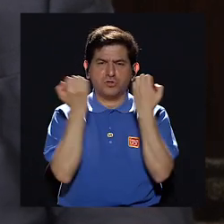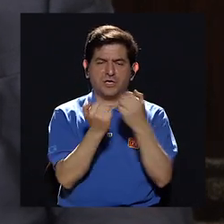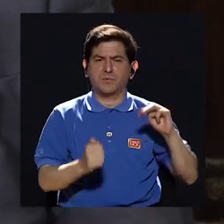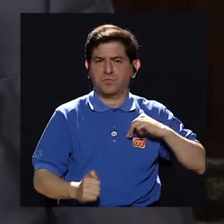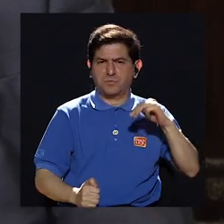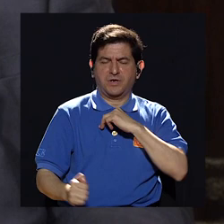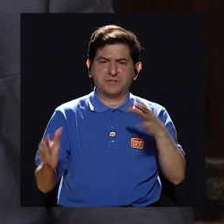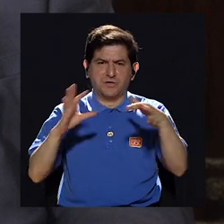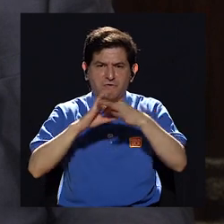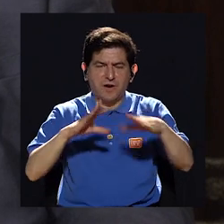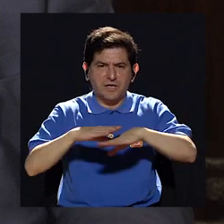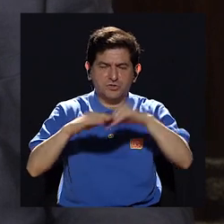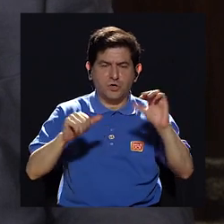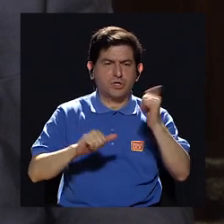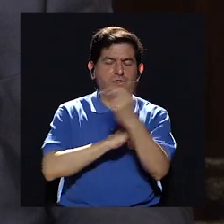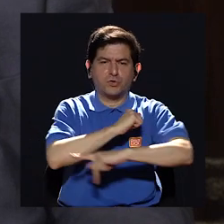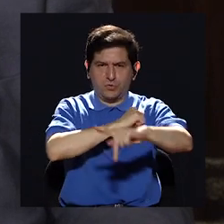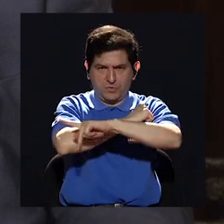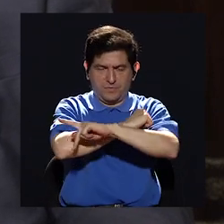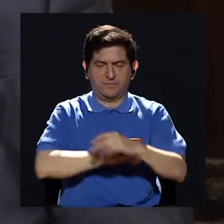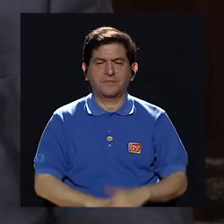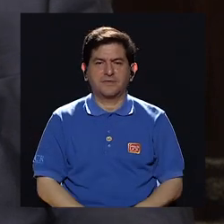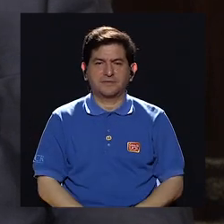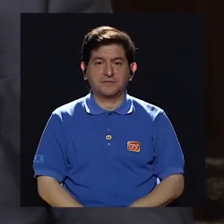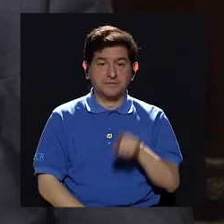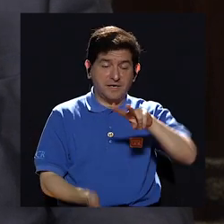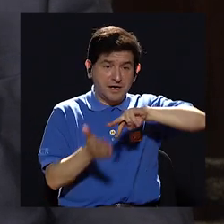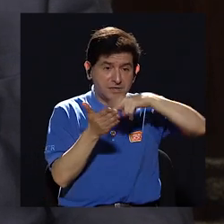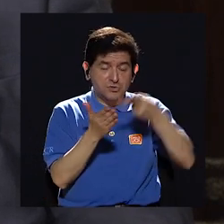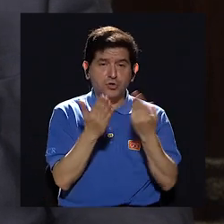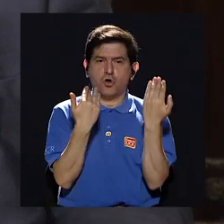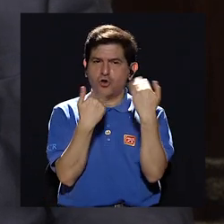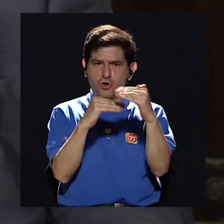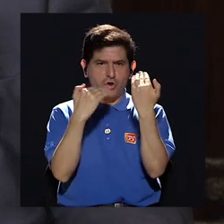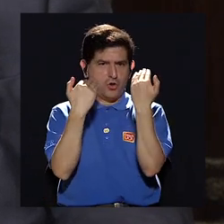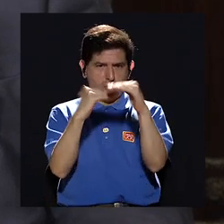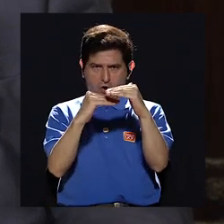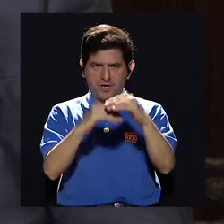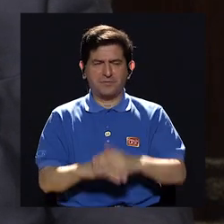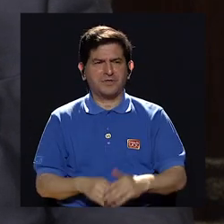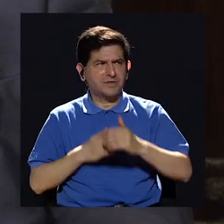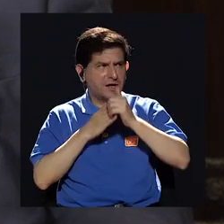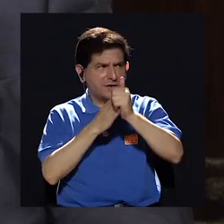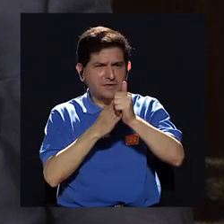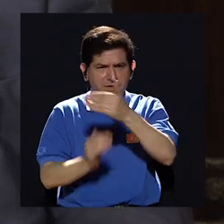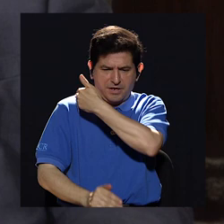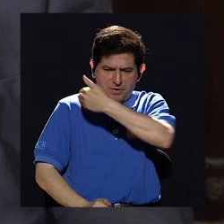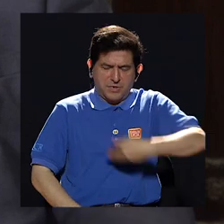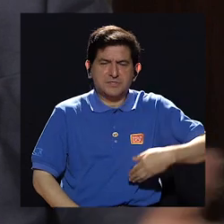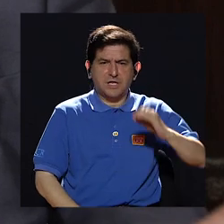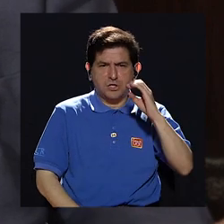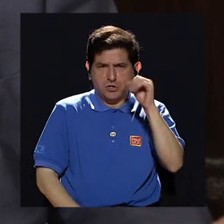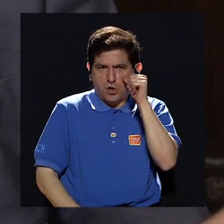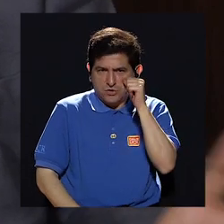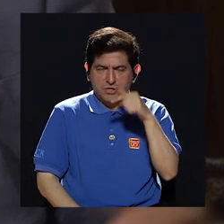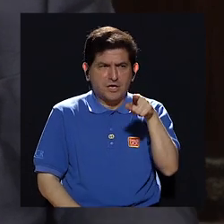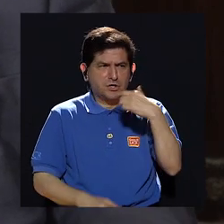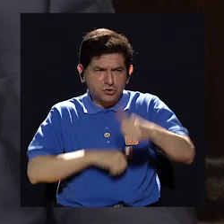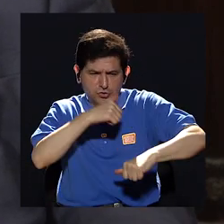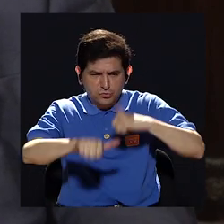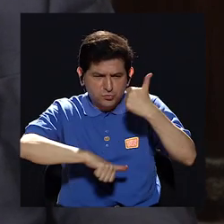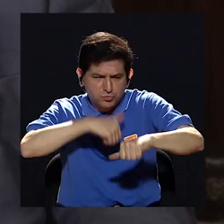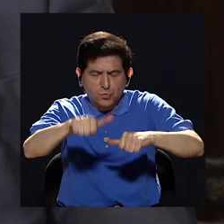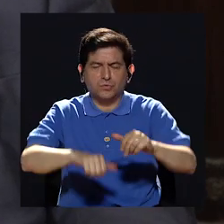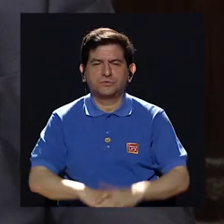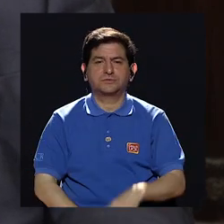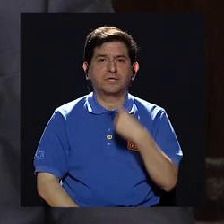en esto he de decir que en nada se limitó el liderazgo del presidente Arias por esos esfuerzos